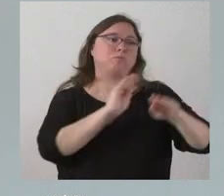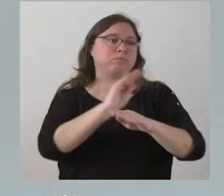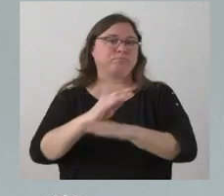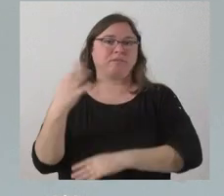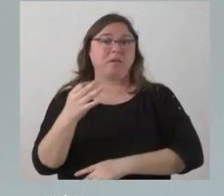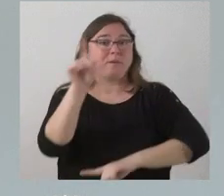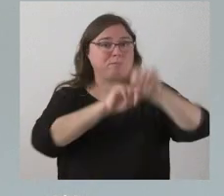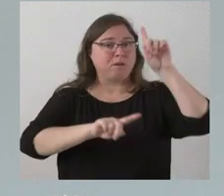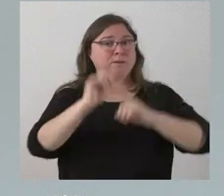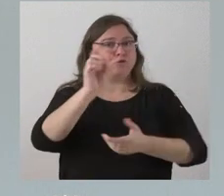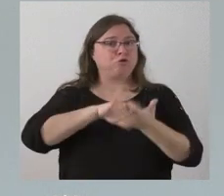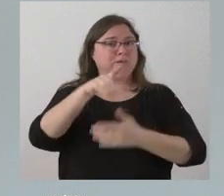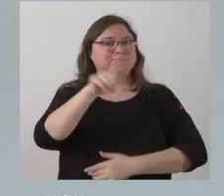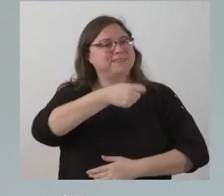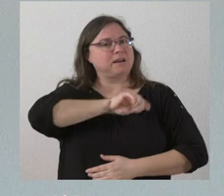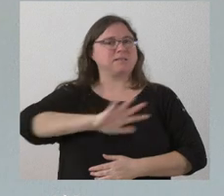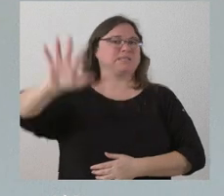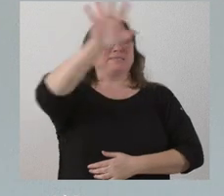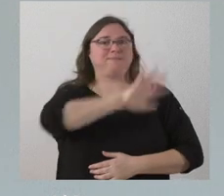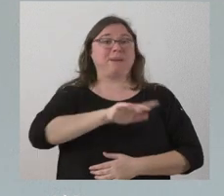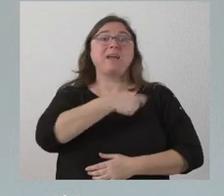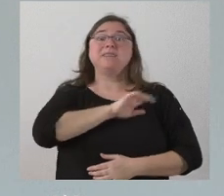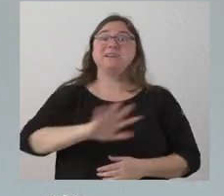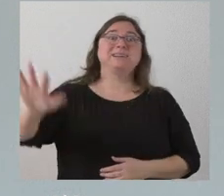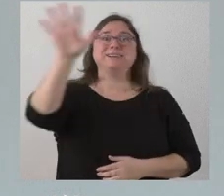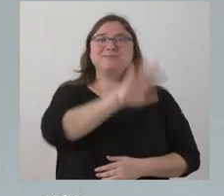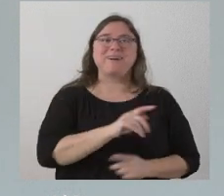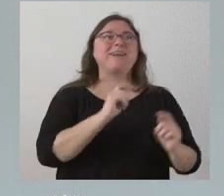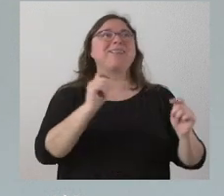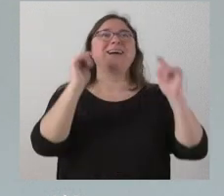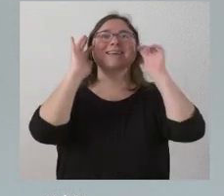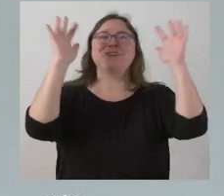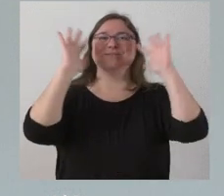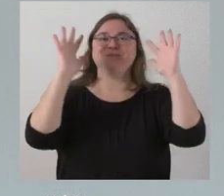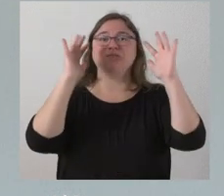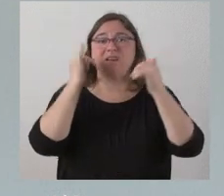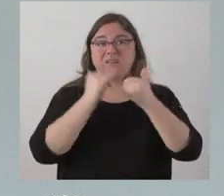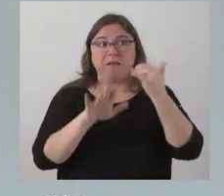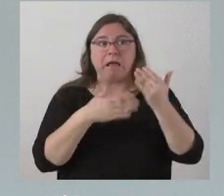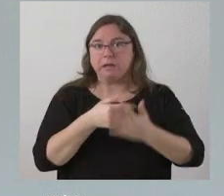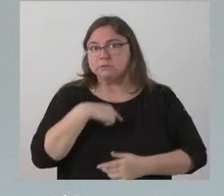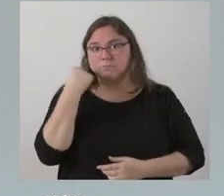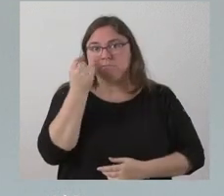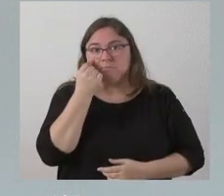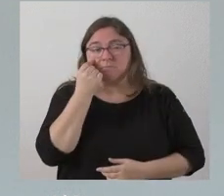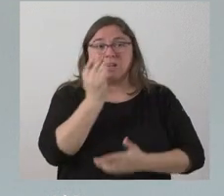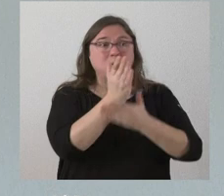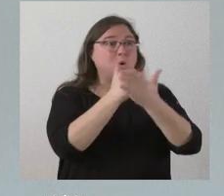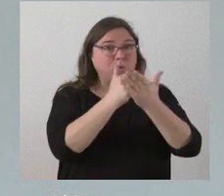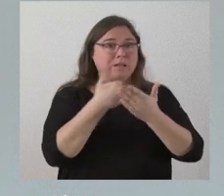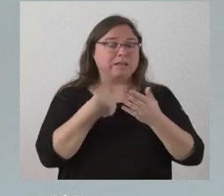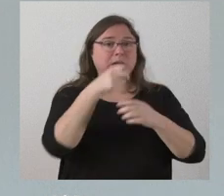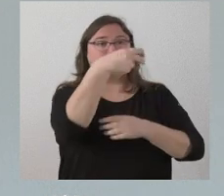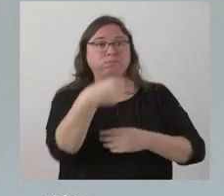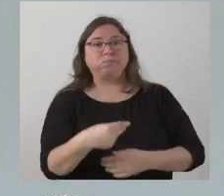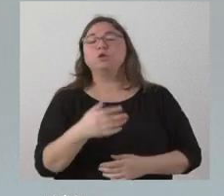y León, sino de toda España, porque la expectativa se generó para toda España y hasta donde tenemos conocimiento en las comunidades autónomas que han resuelto, que todavía no